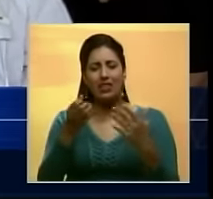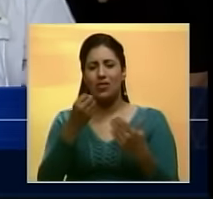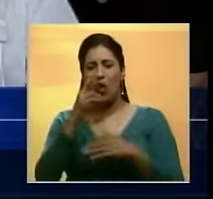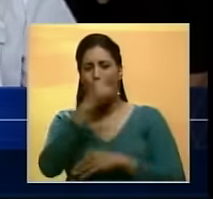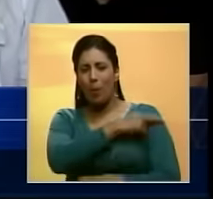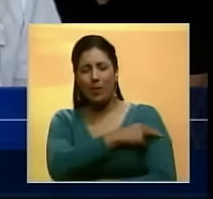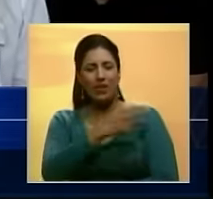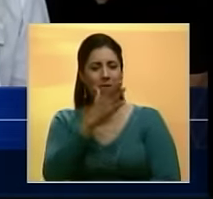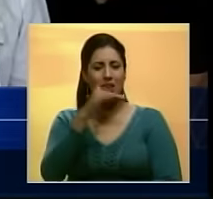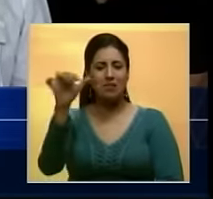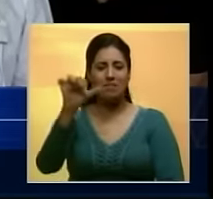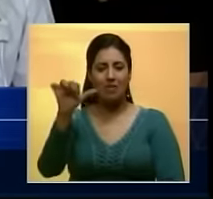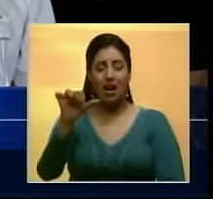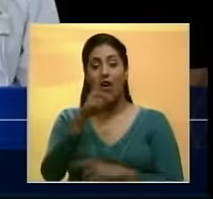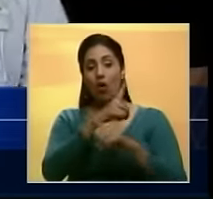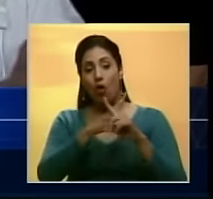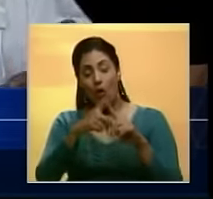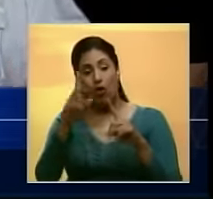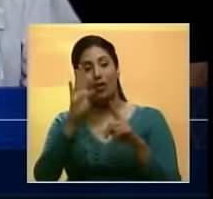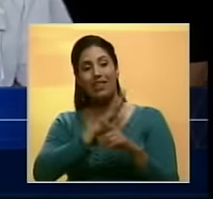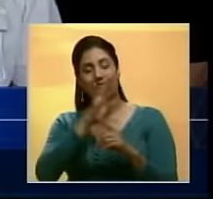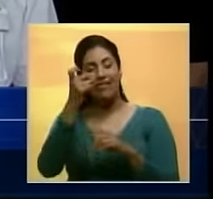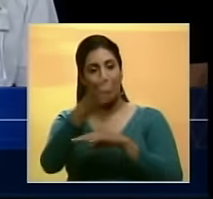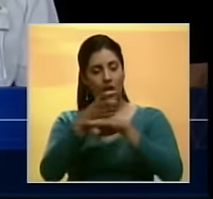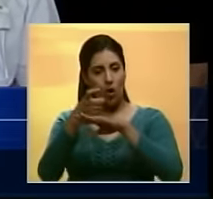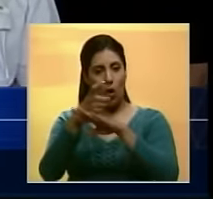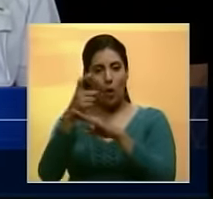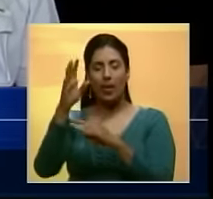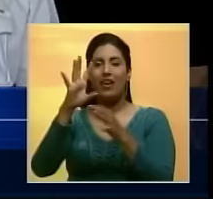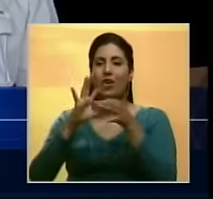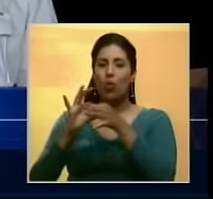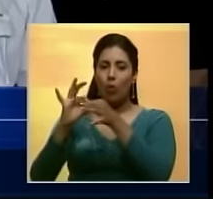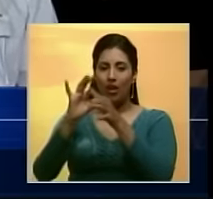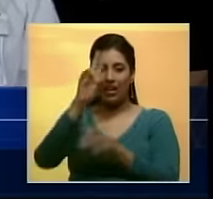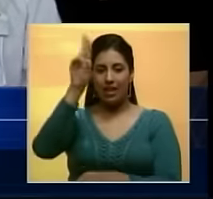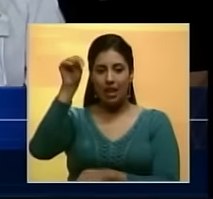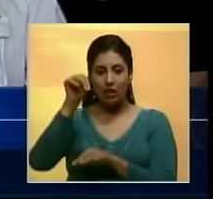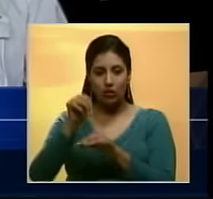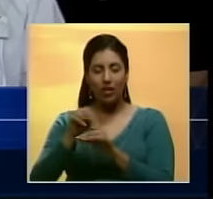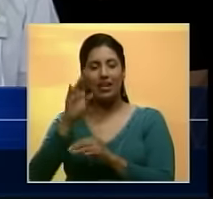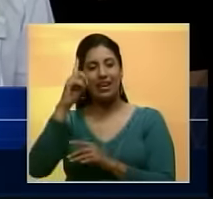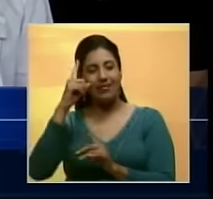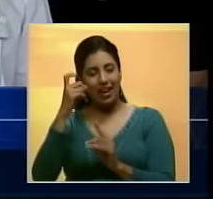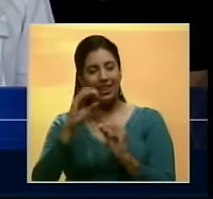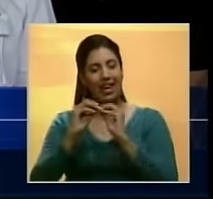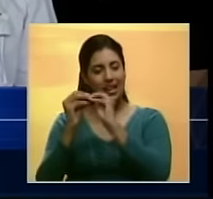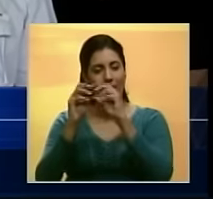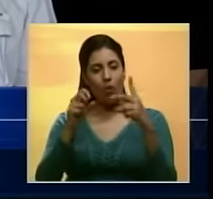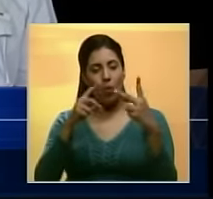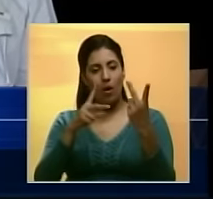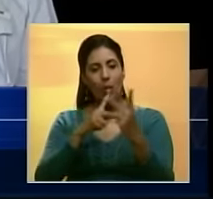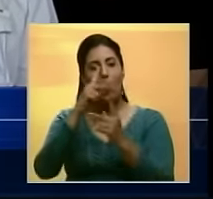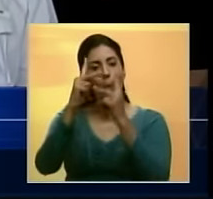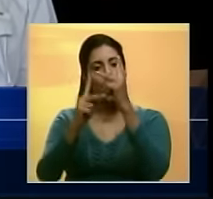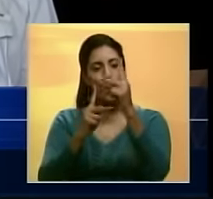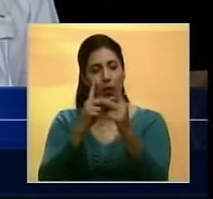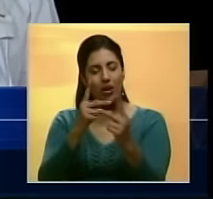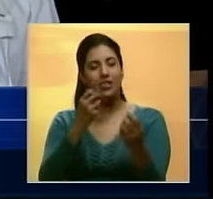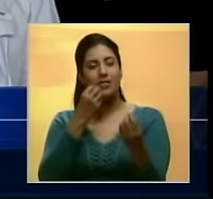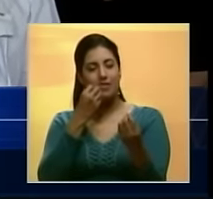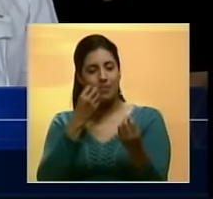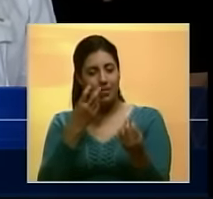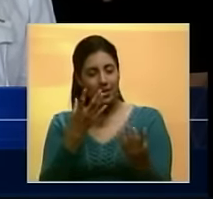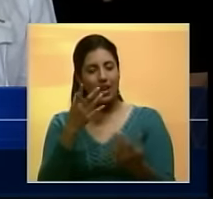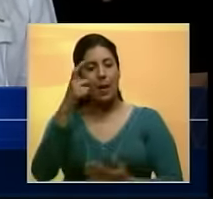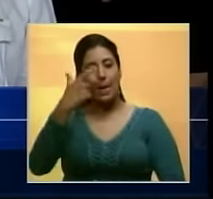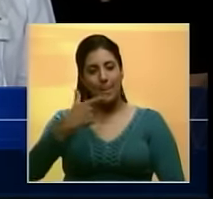y nos brinde un país en el cual un gobierno de unidad nacional cree las condiciones para el progreso y bienestar